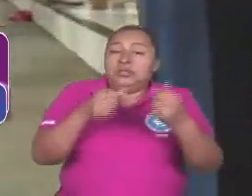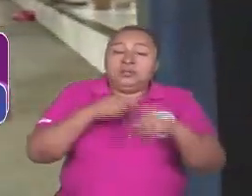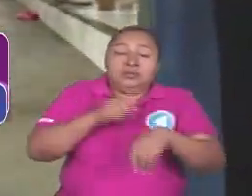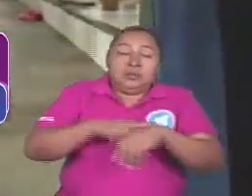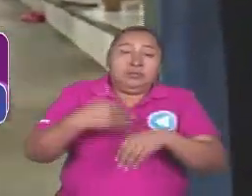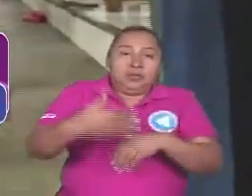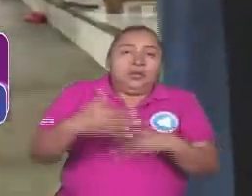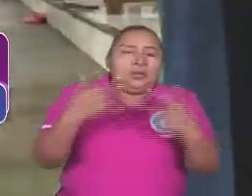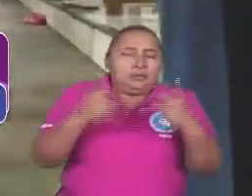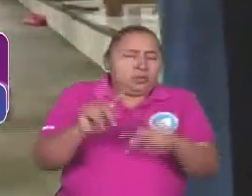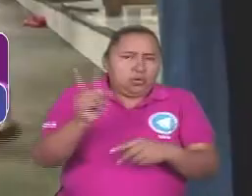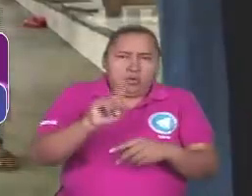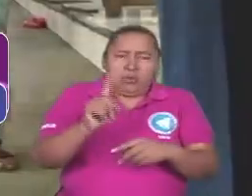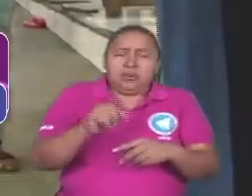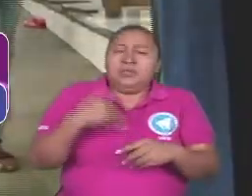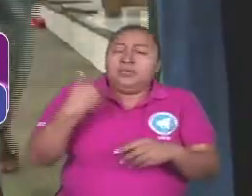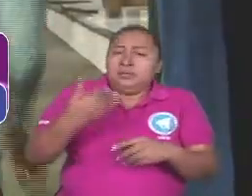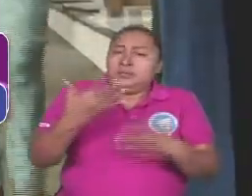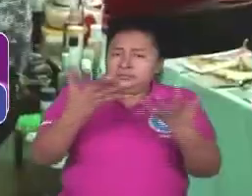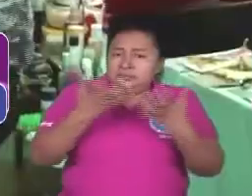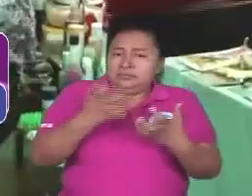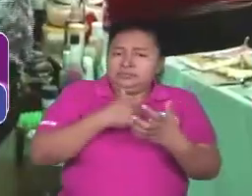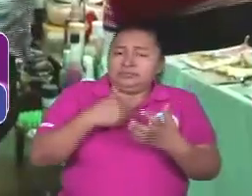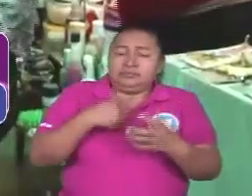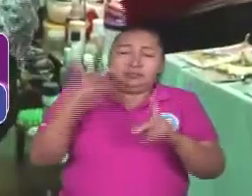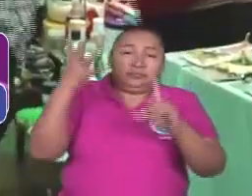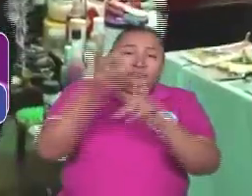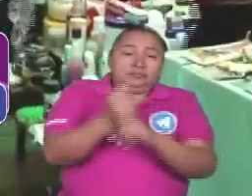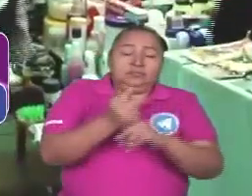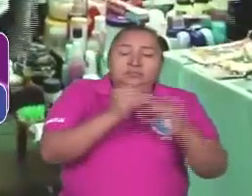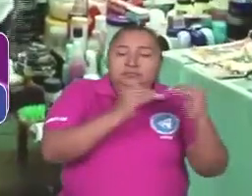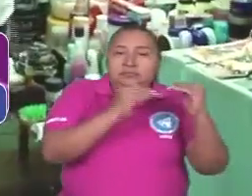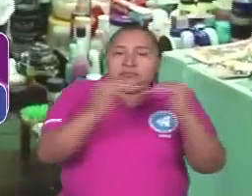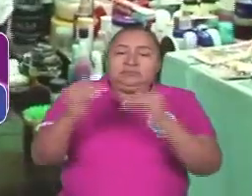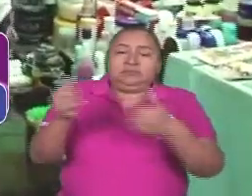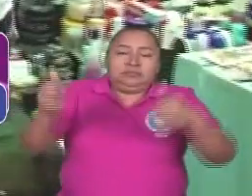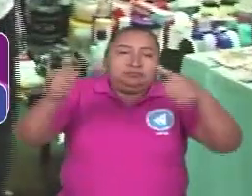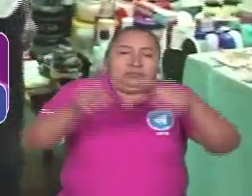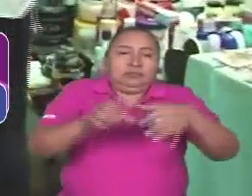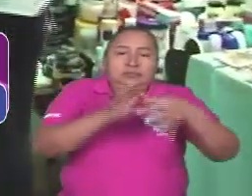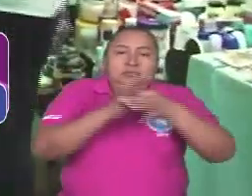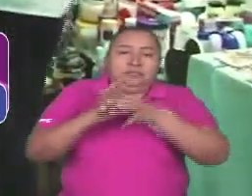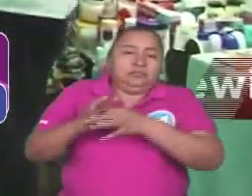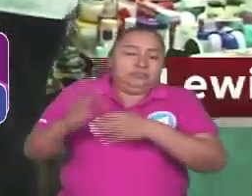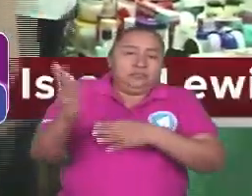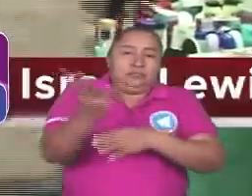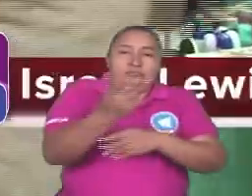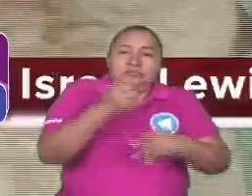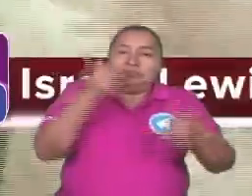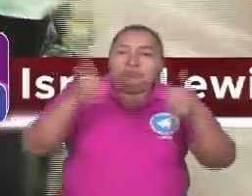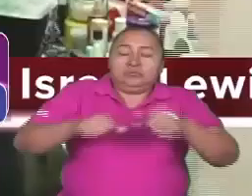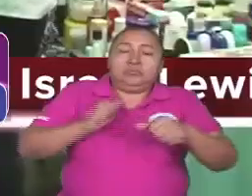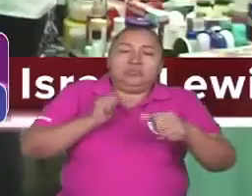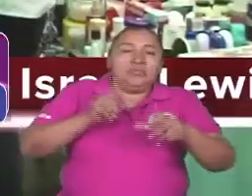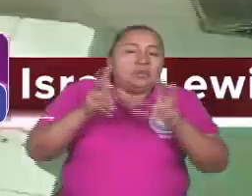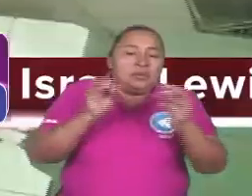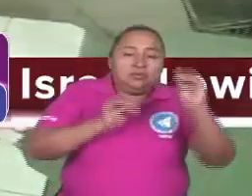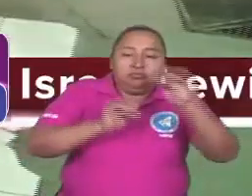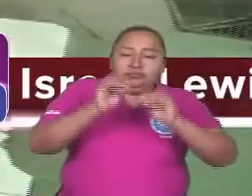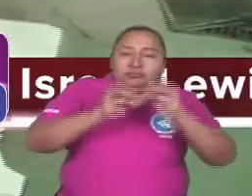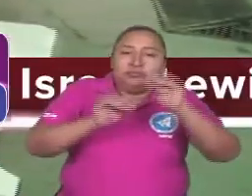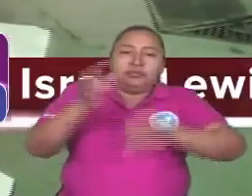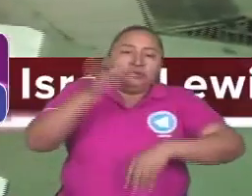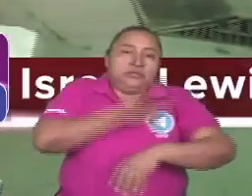Y eso, pues, no es eso. Es más, logramos establecer en concordancia con ellos todos los acuerdos en materia de ajuste salarial de la